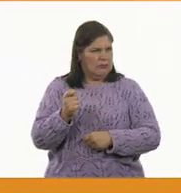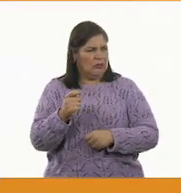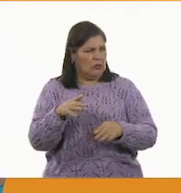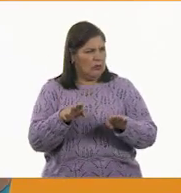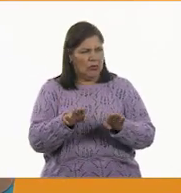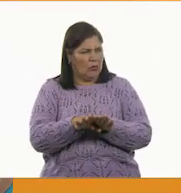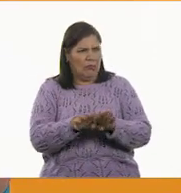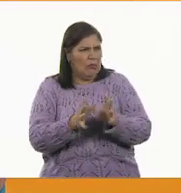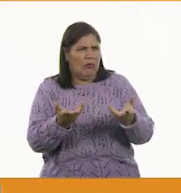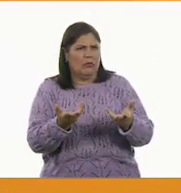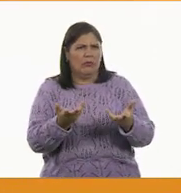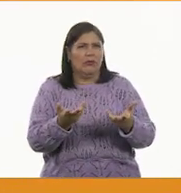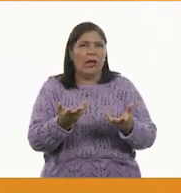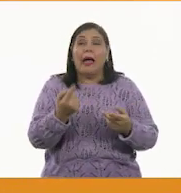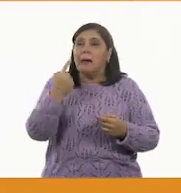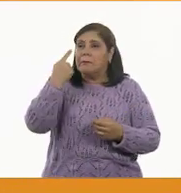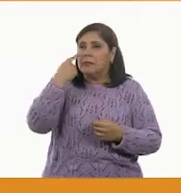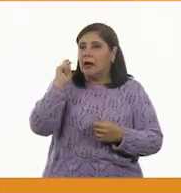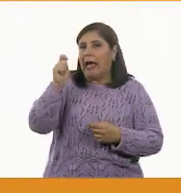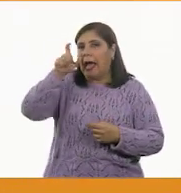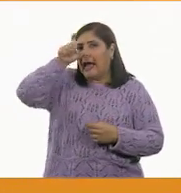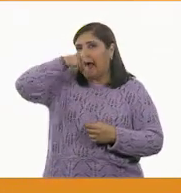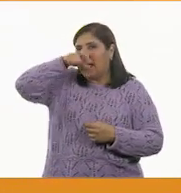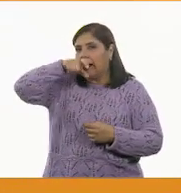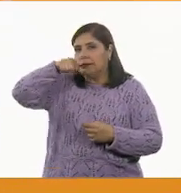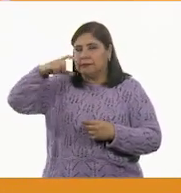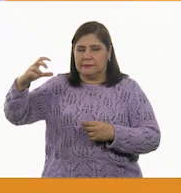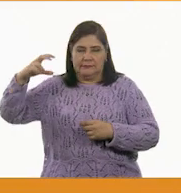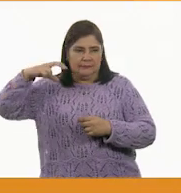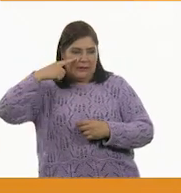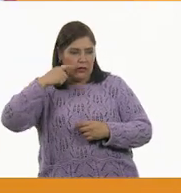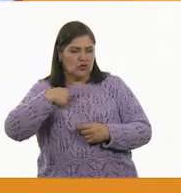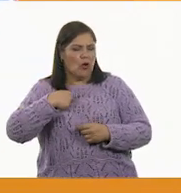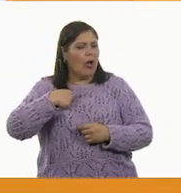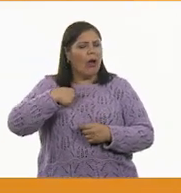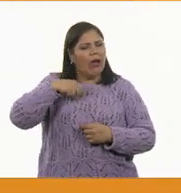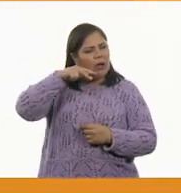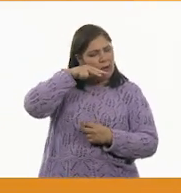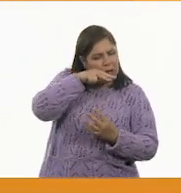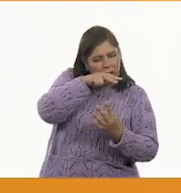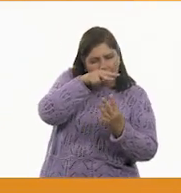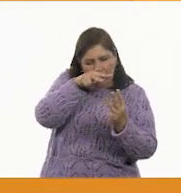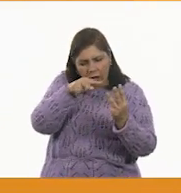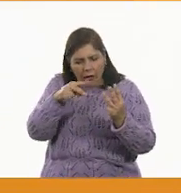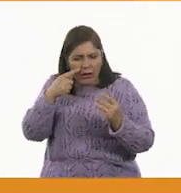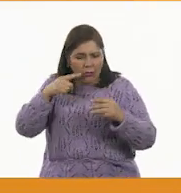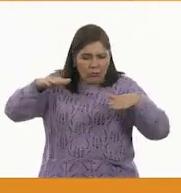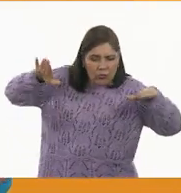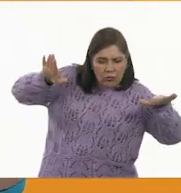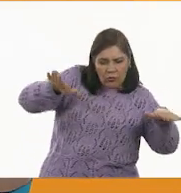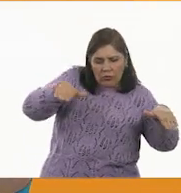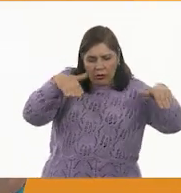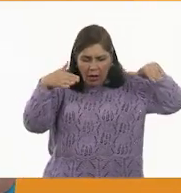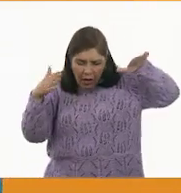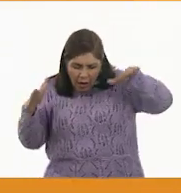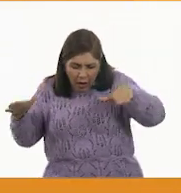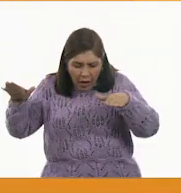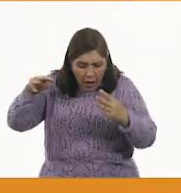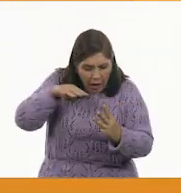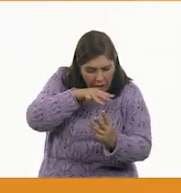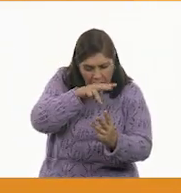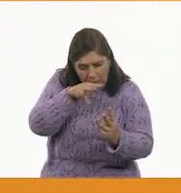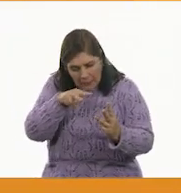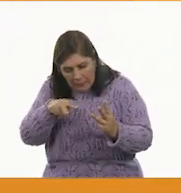Preguntaron. Es simple, dijo el águila. Yo estaba volando bien cerca de ellos cuando regresaron derrotados de